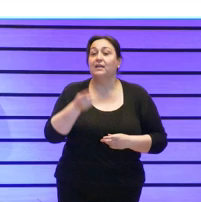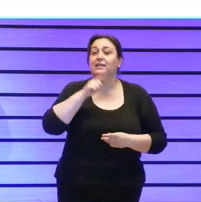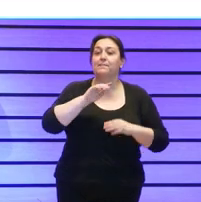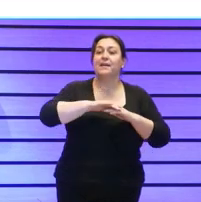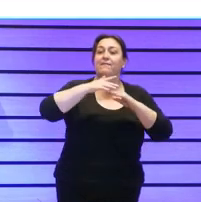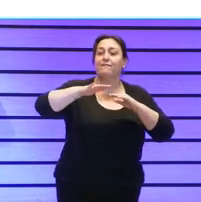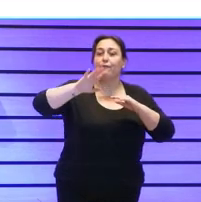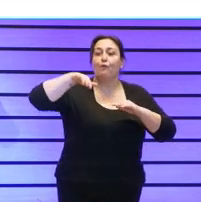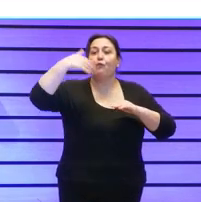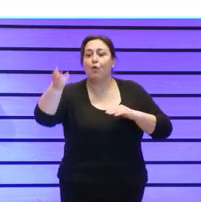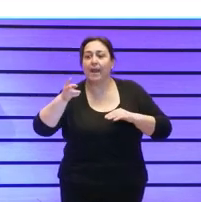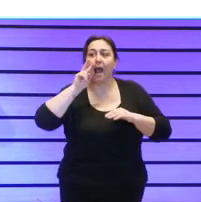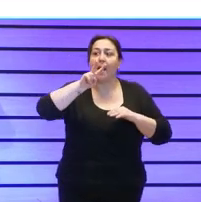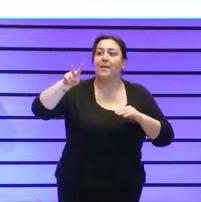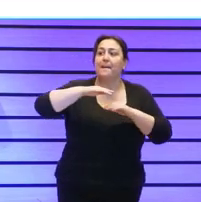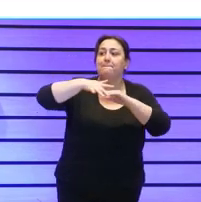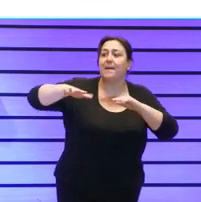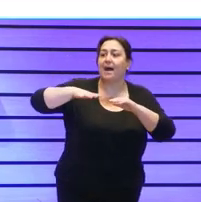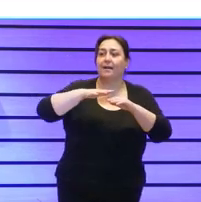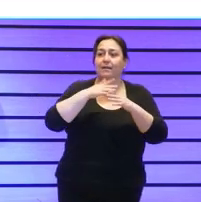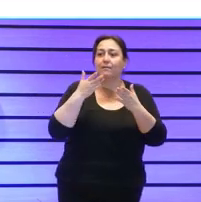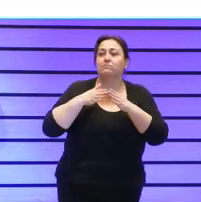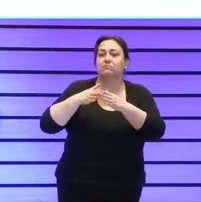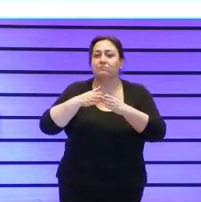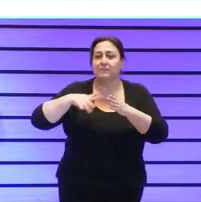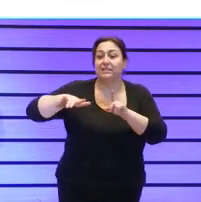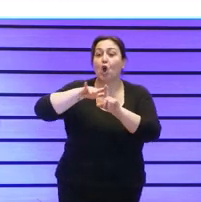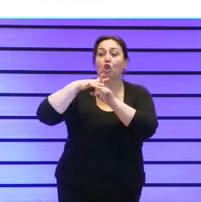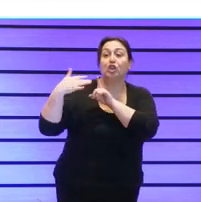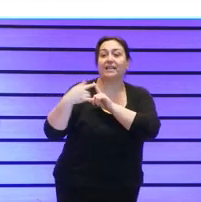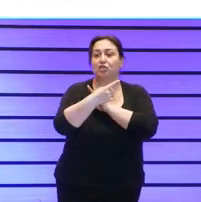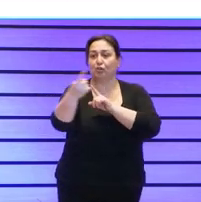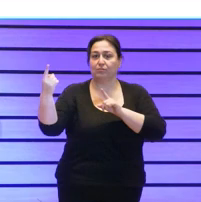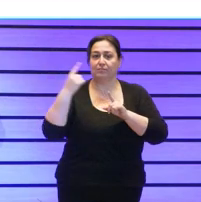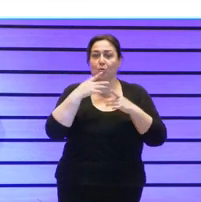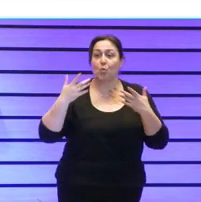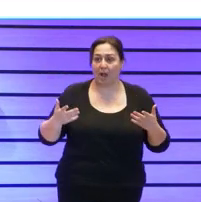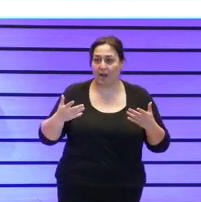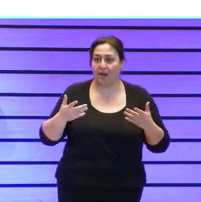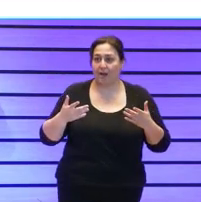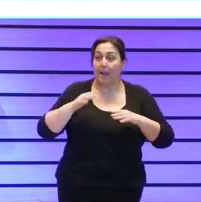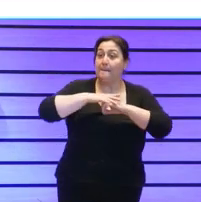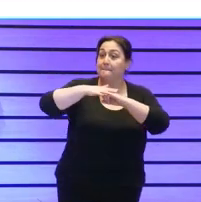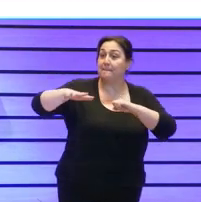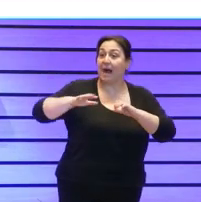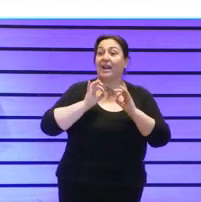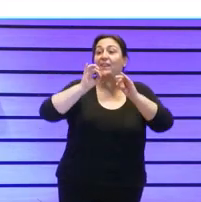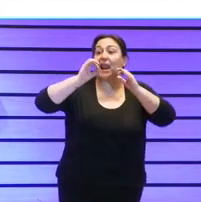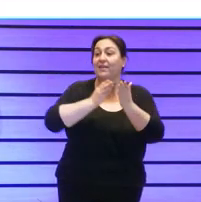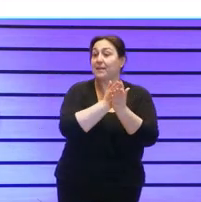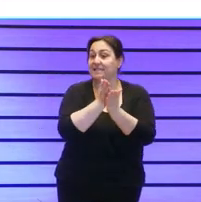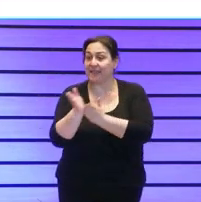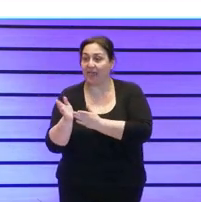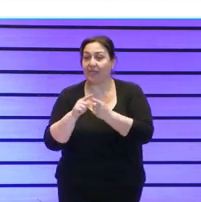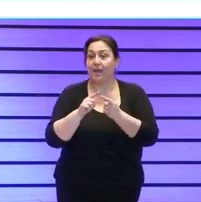mares cómo están los océanos ¿por qué mares vamos a navegar? pues vamos a navegar por el mar de la diversidad por el mar de